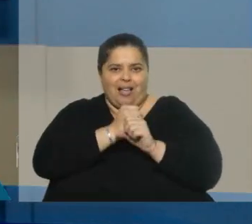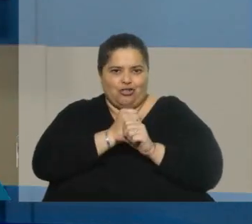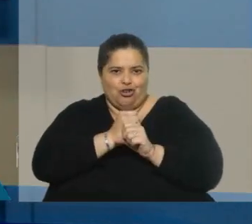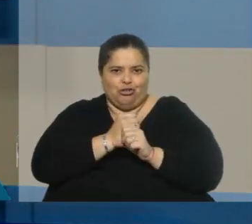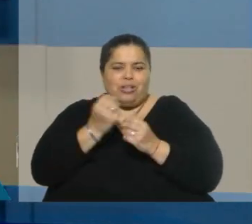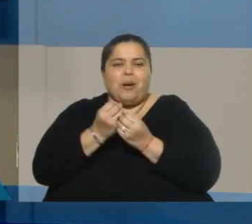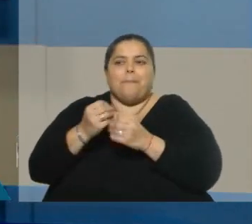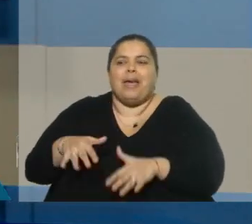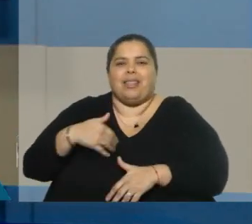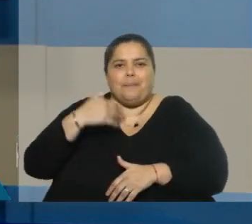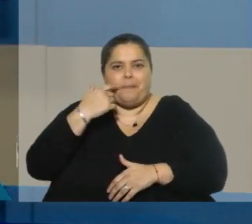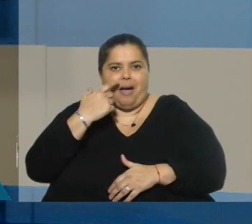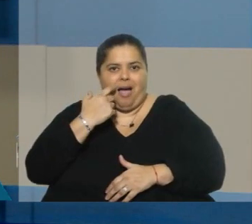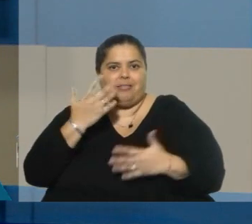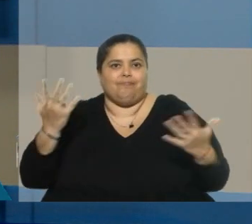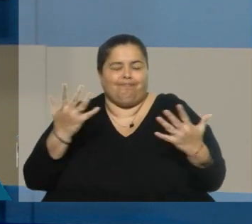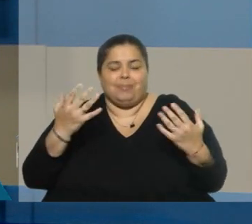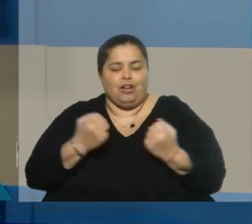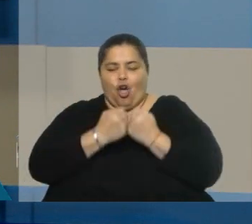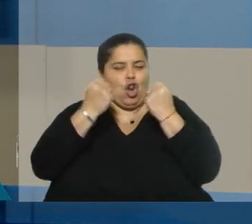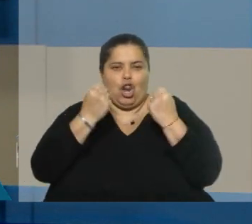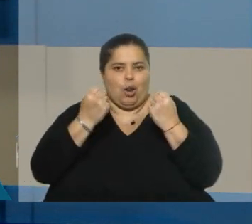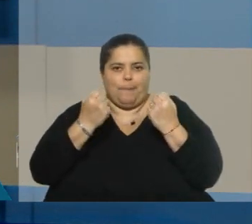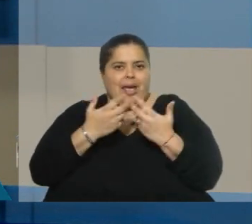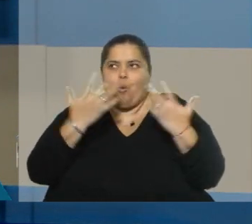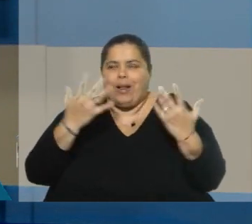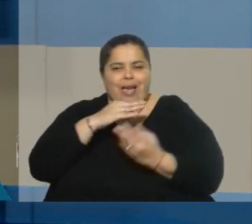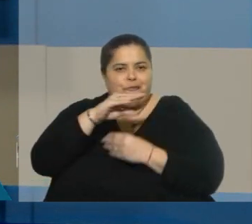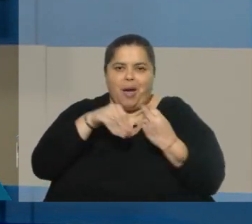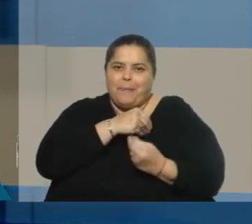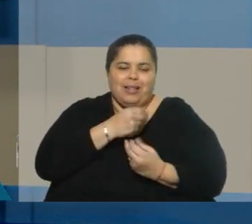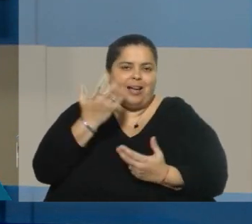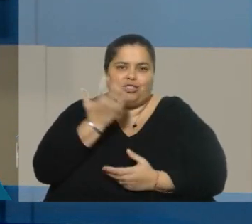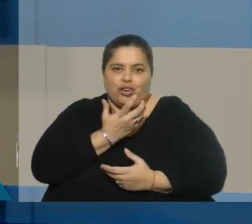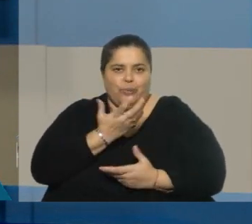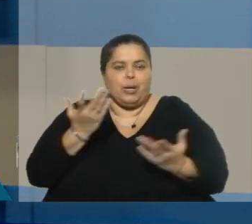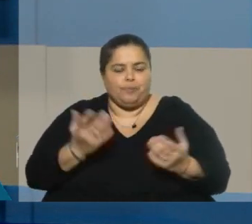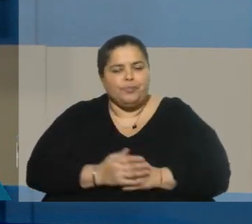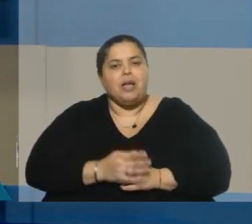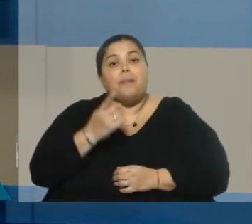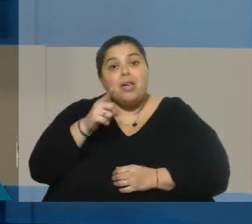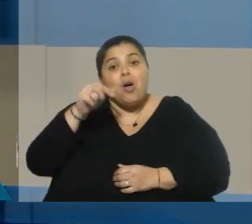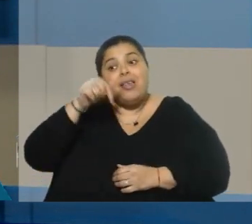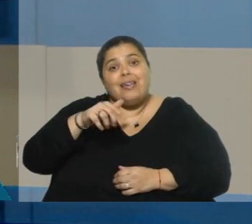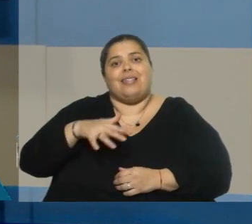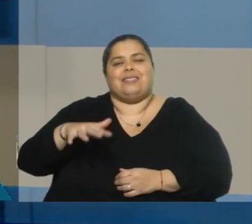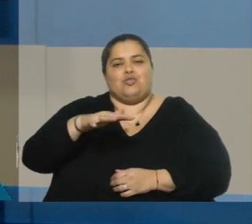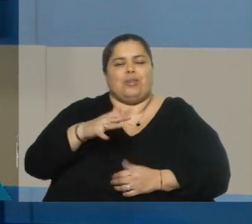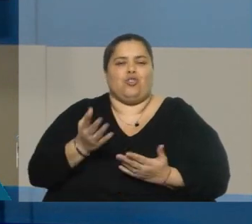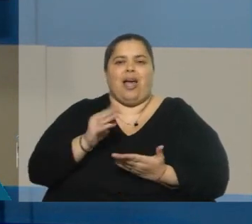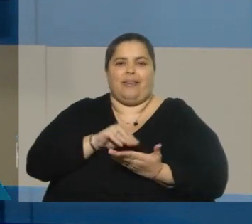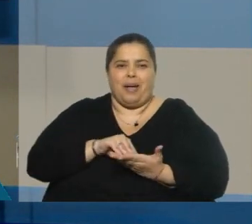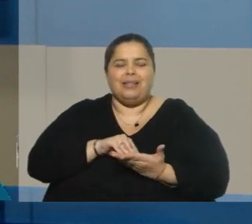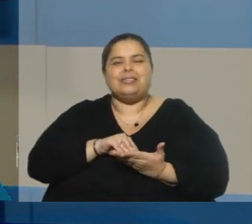jefe de familia, repentinamente, de un momento para el otro, en cualquier familia es una circunstancia dramática. Pero en este caso además, se dio una